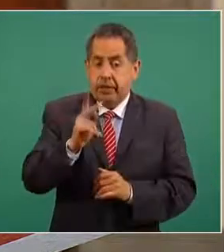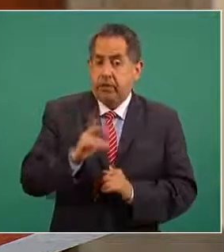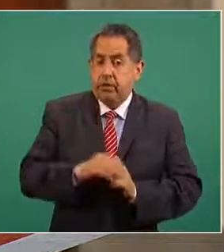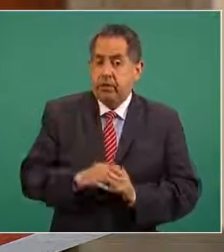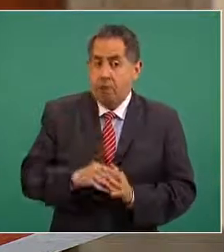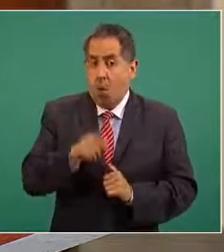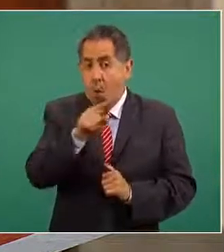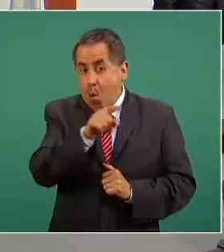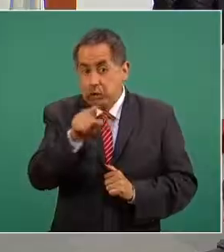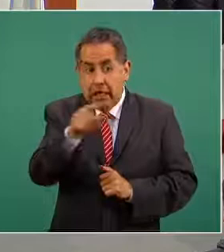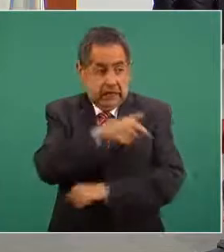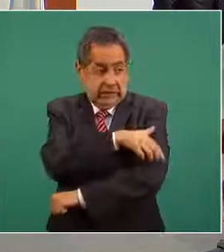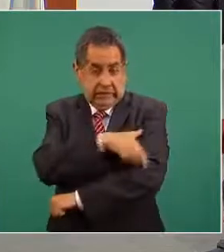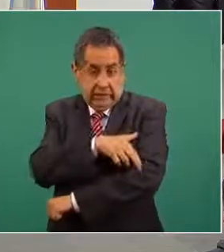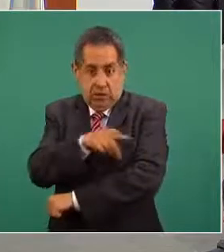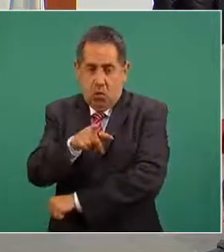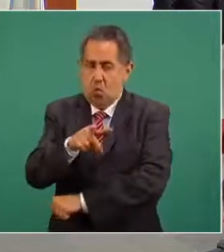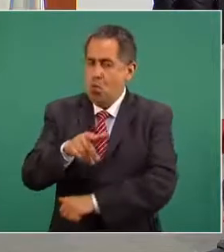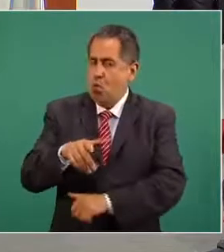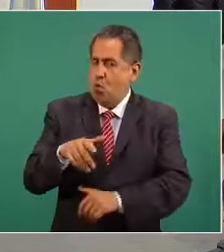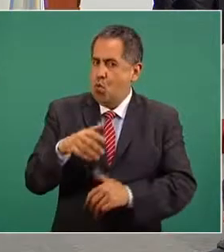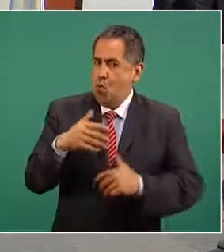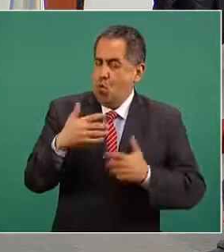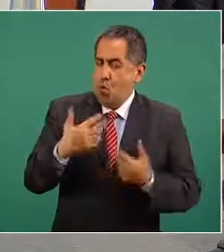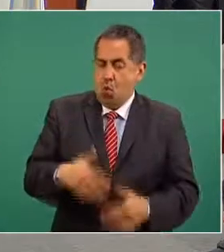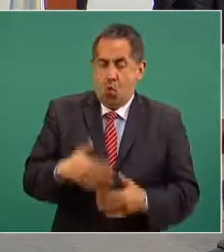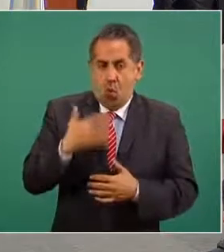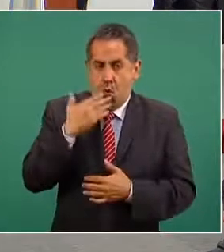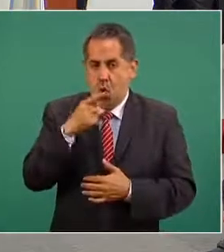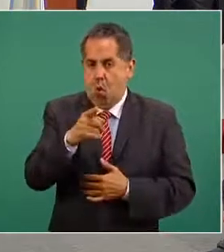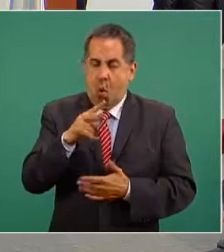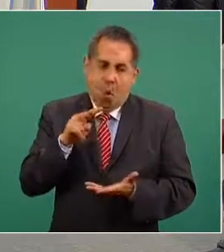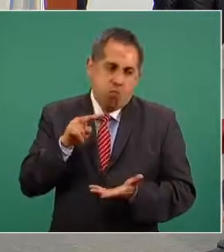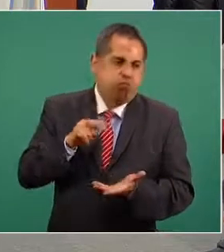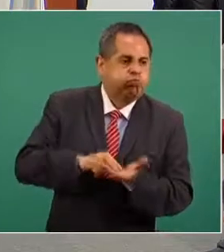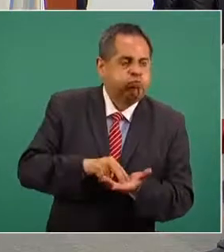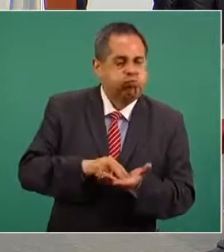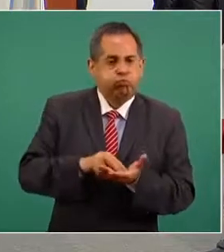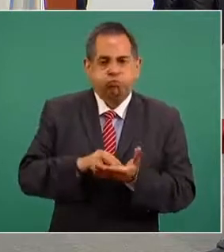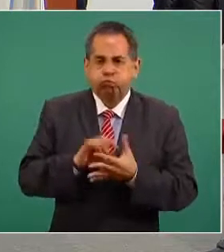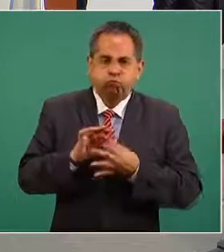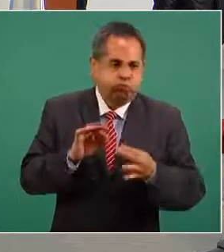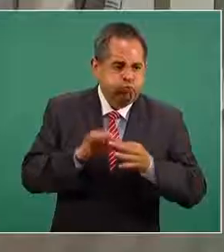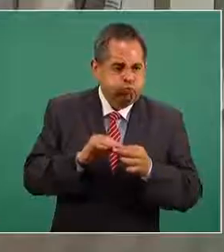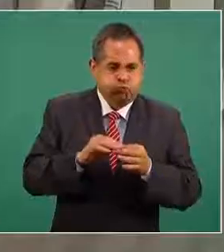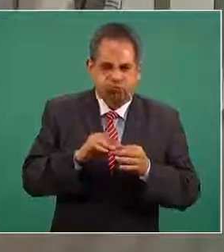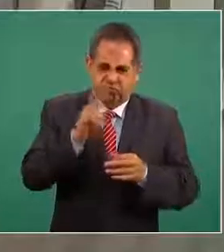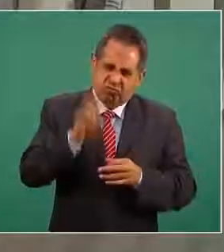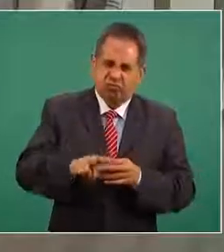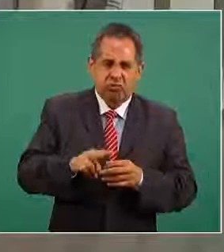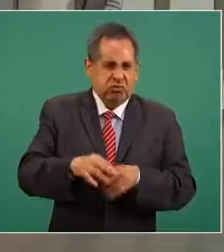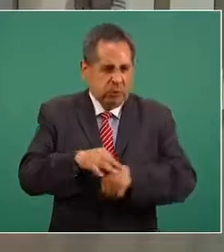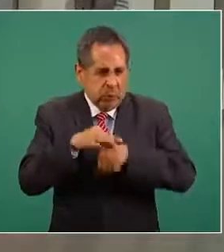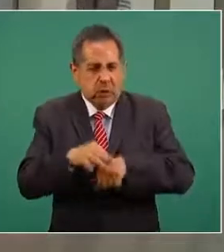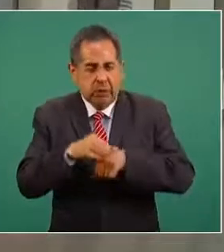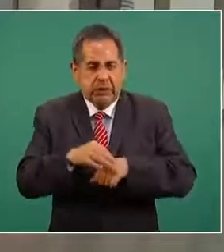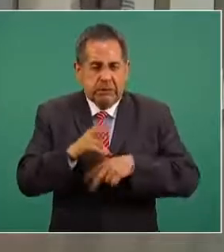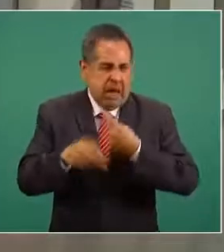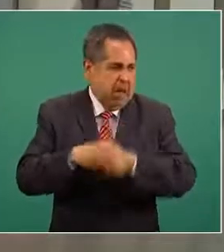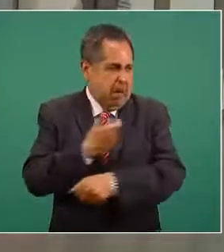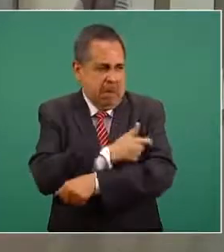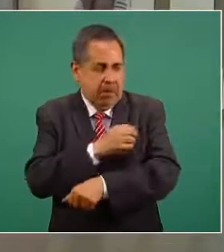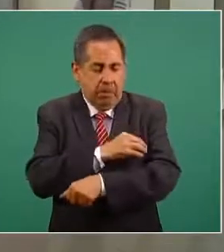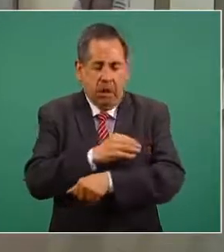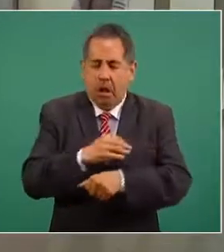ustedes son los que están ahí en el terreno en la aplicación de la